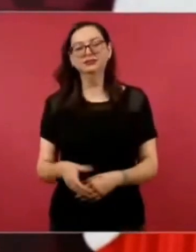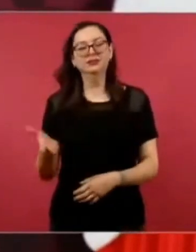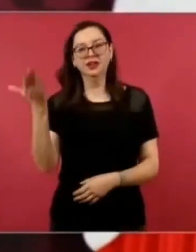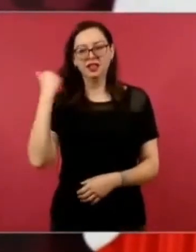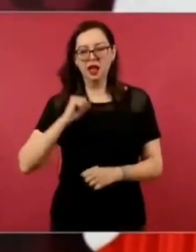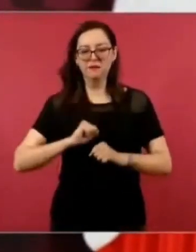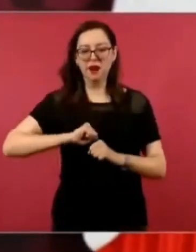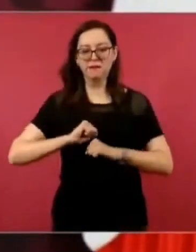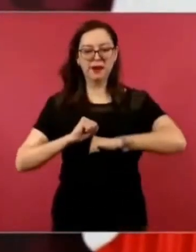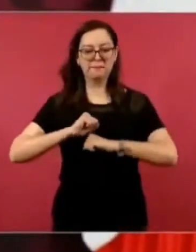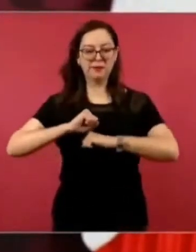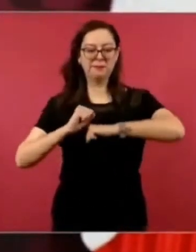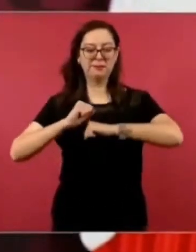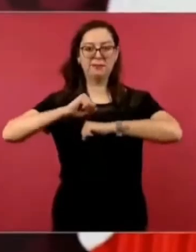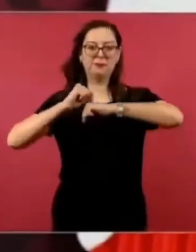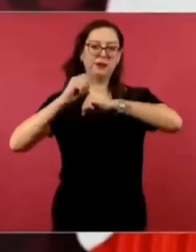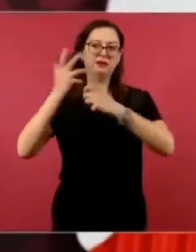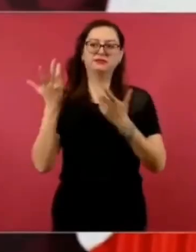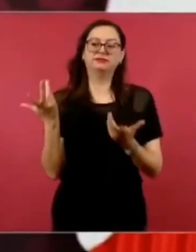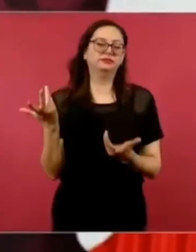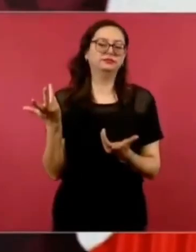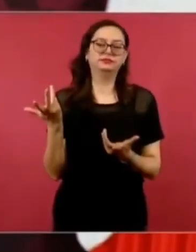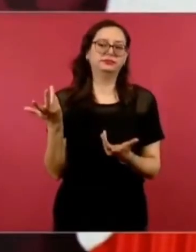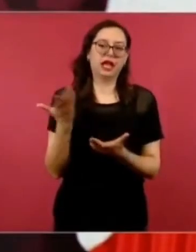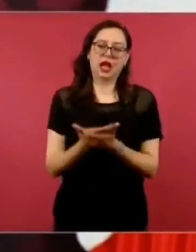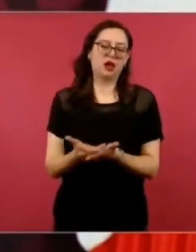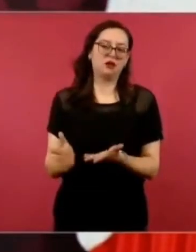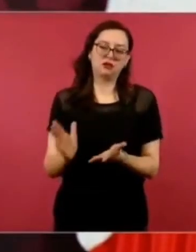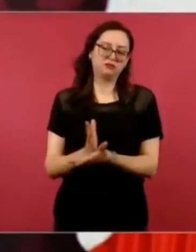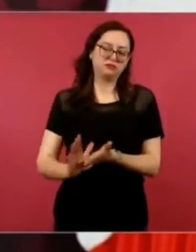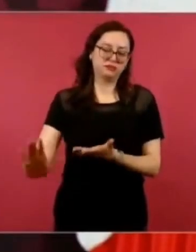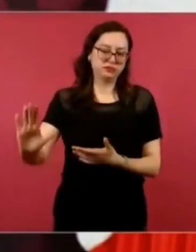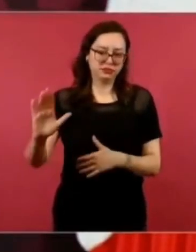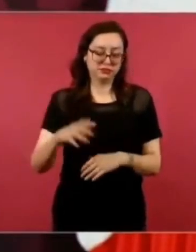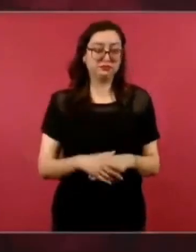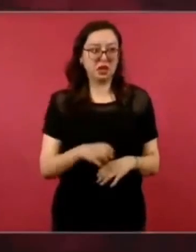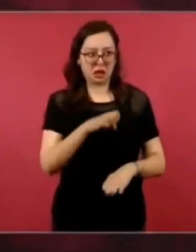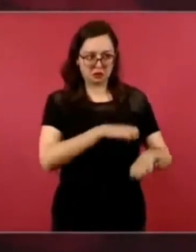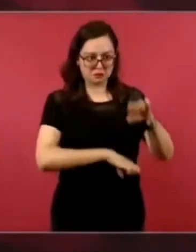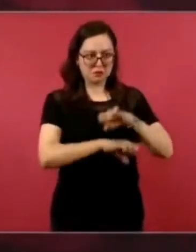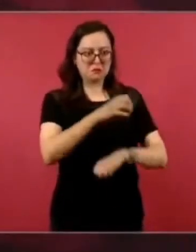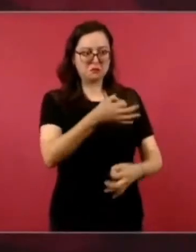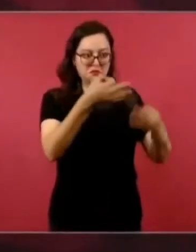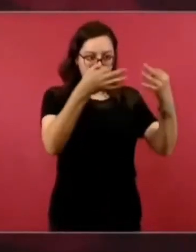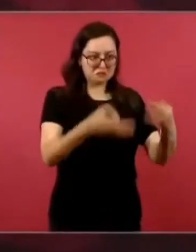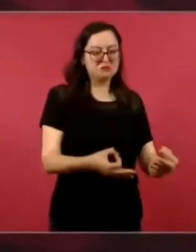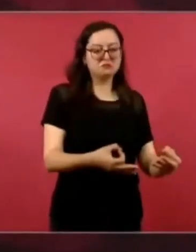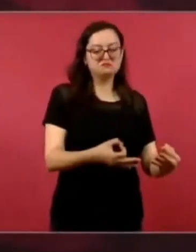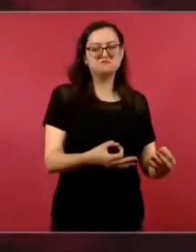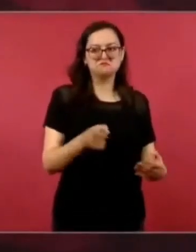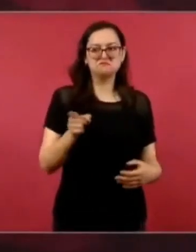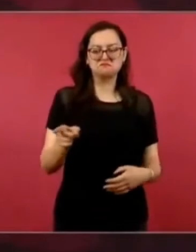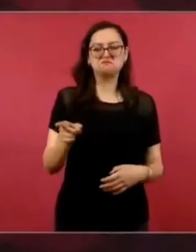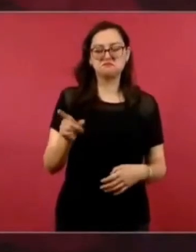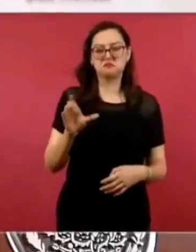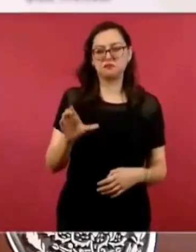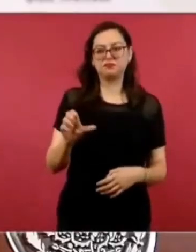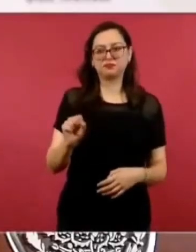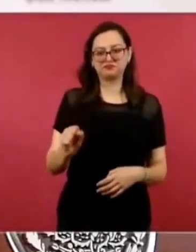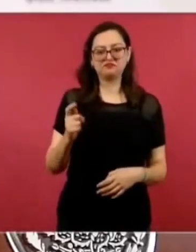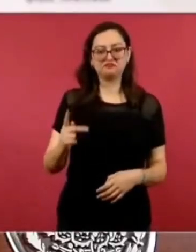pero están muy contentos con la